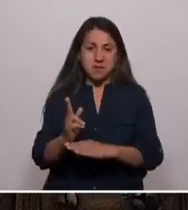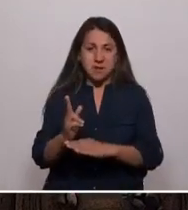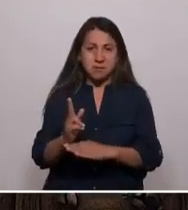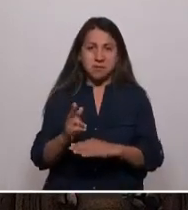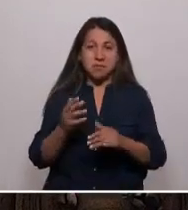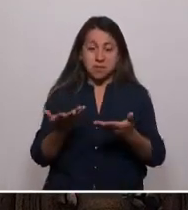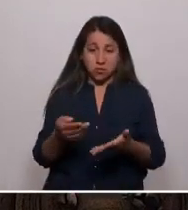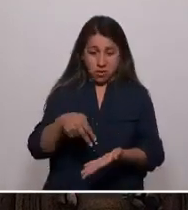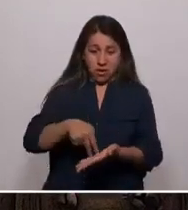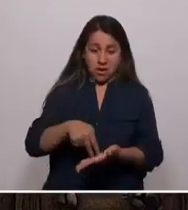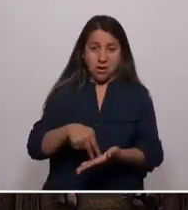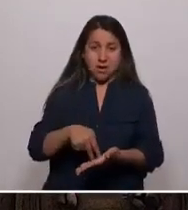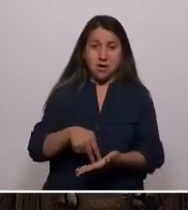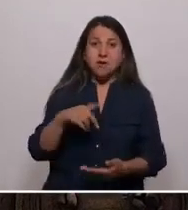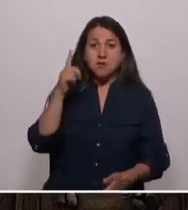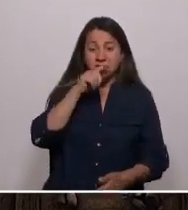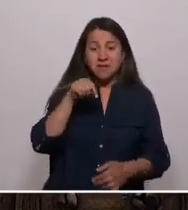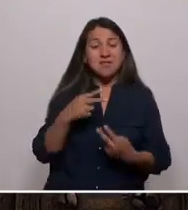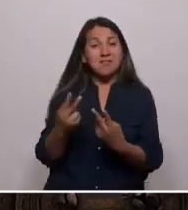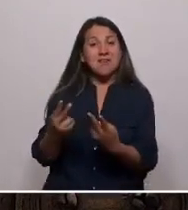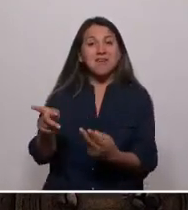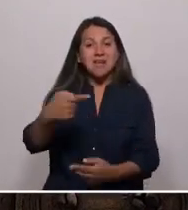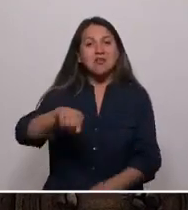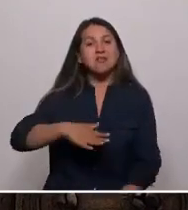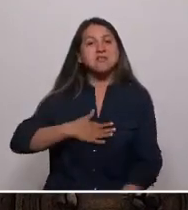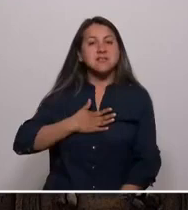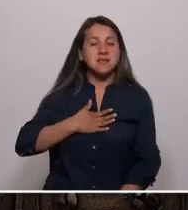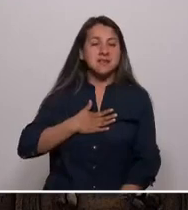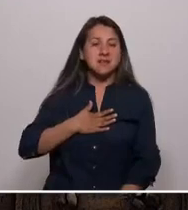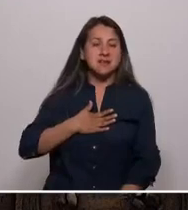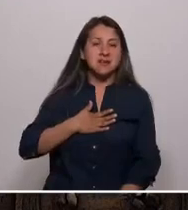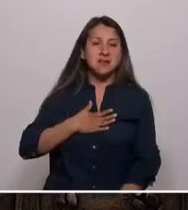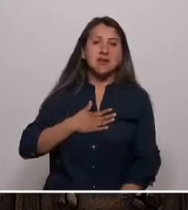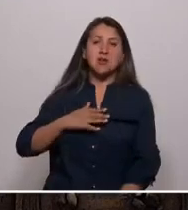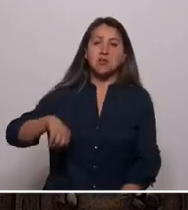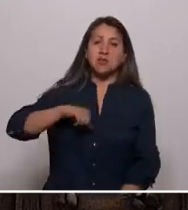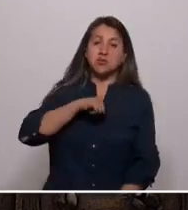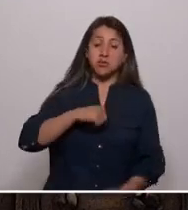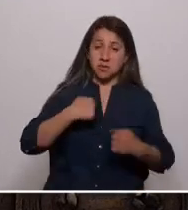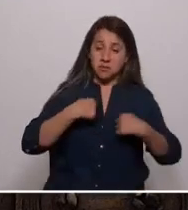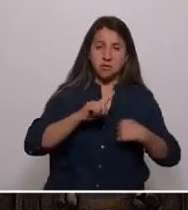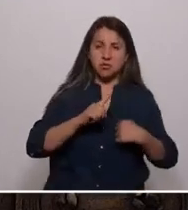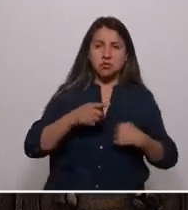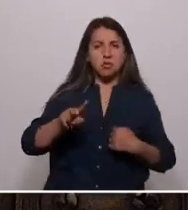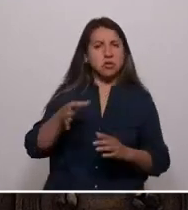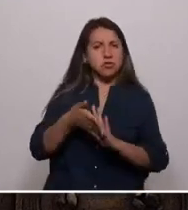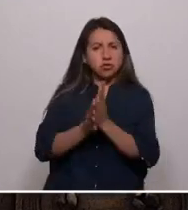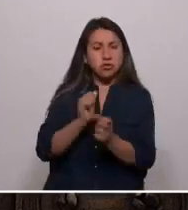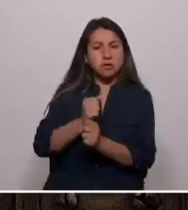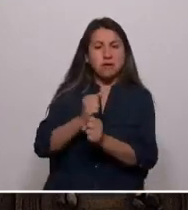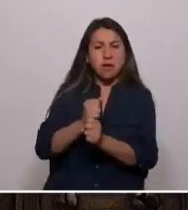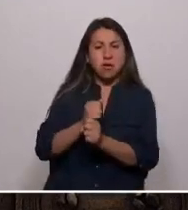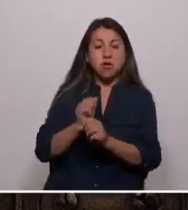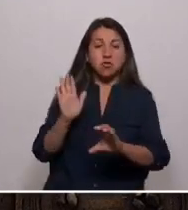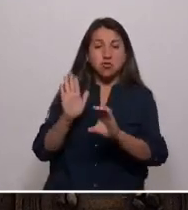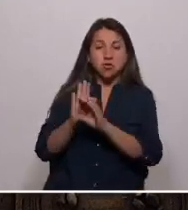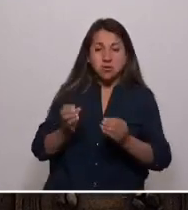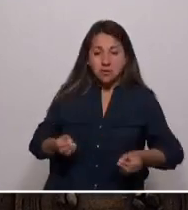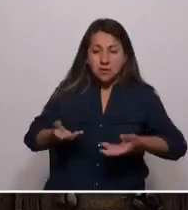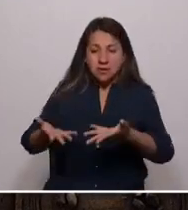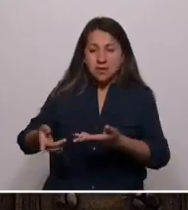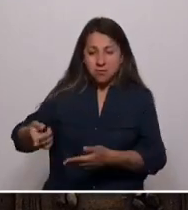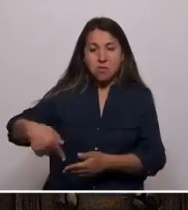Estoy acá para que al final de este viaje se sientan orgullosos, no de mí, sino del trabajo y del legado que seamos capaces de dejarle a Chile.